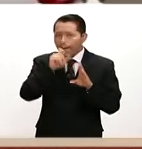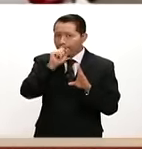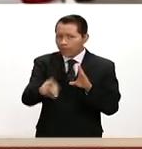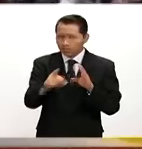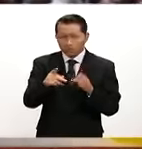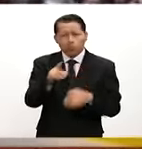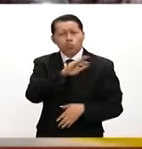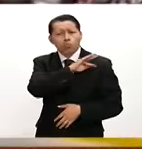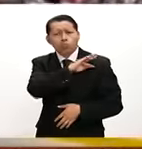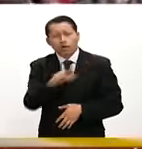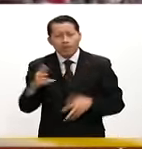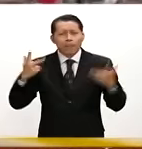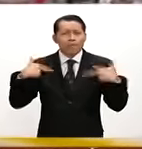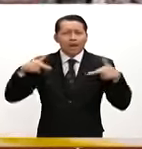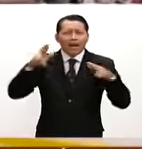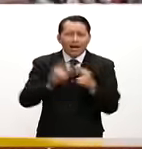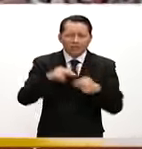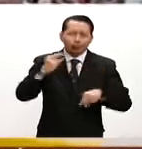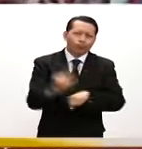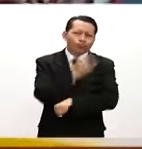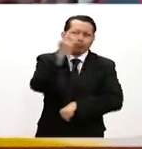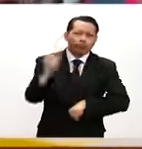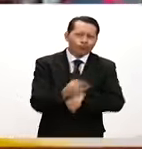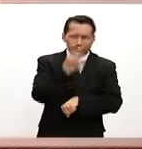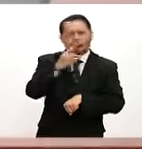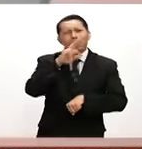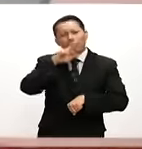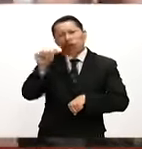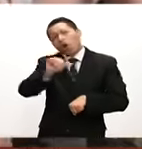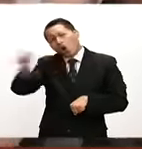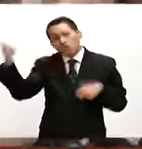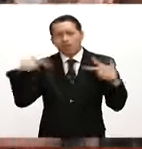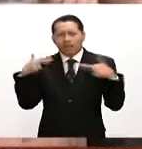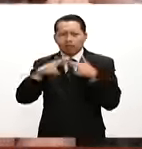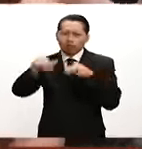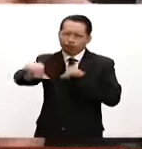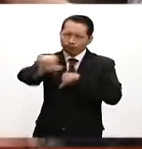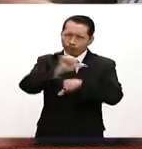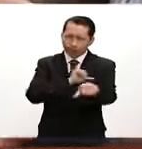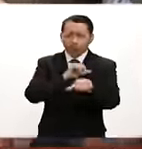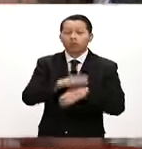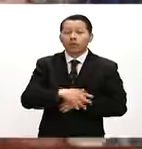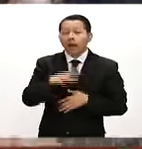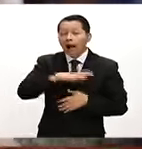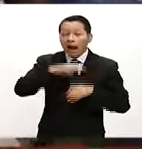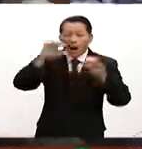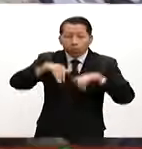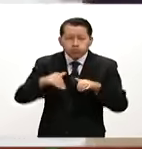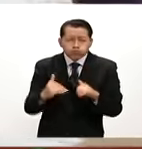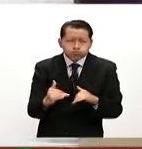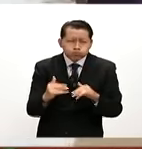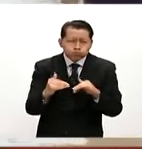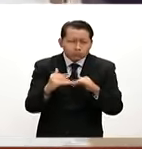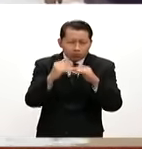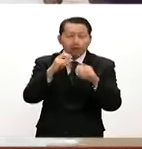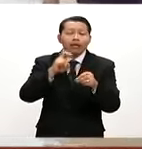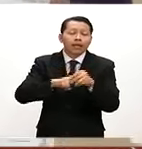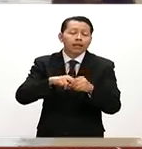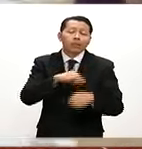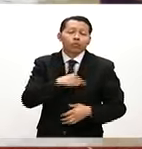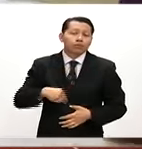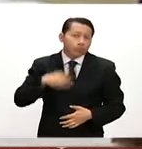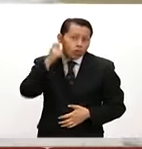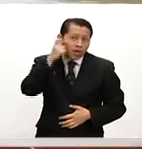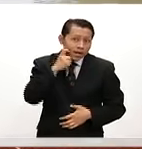reemplazar a los maestros que no han asistido a clases. Reportan inundaciones y deslaves en municipios de Guerrero